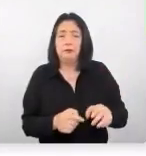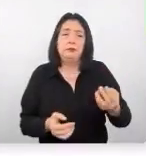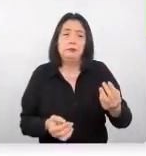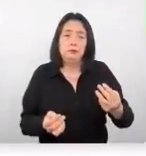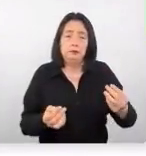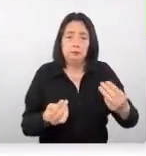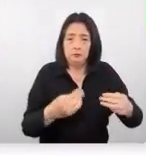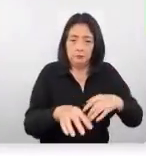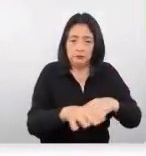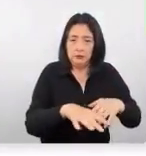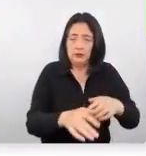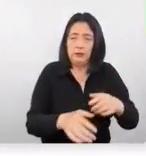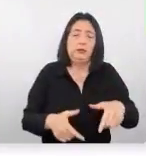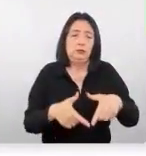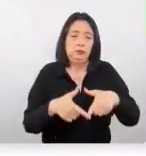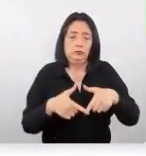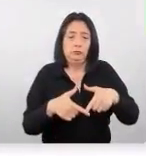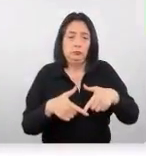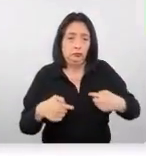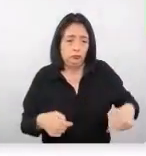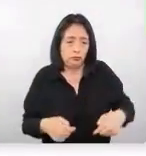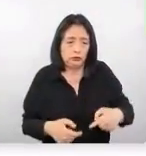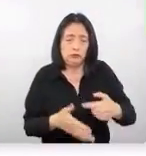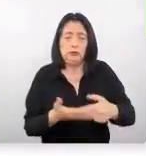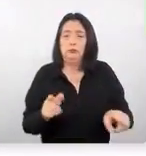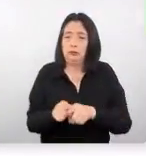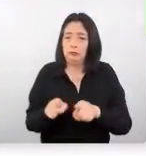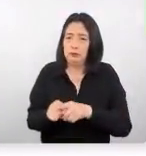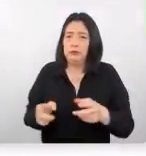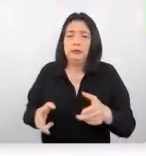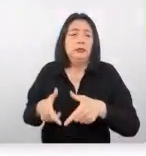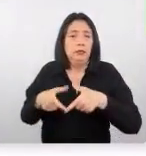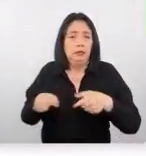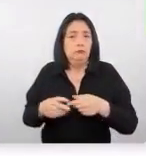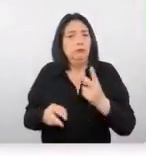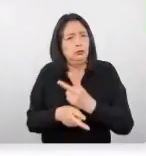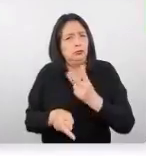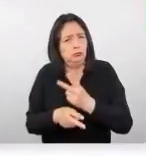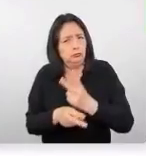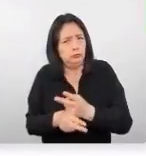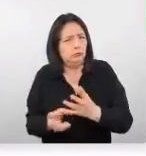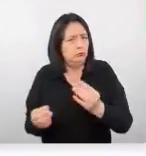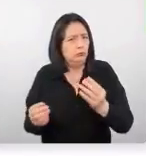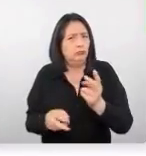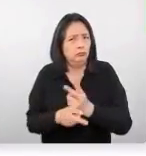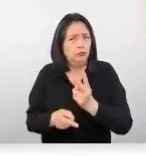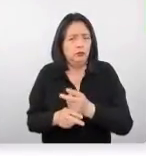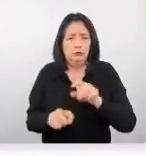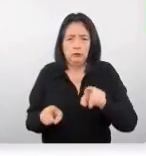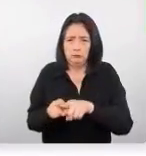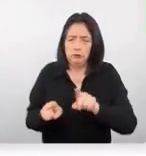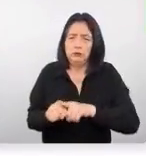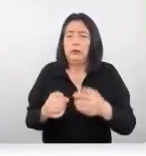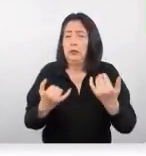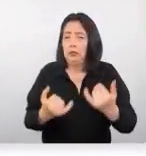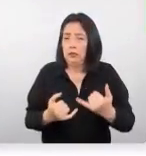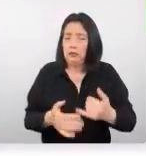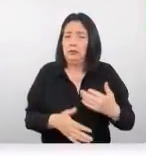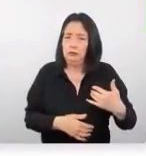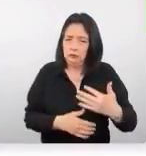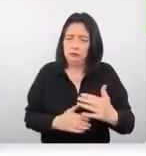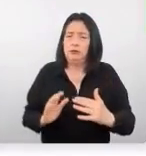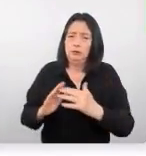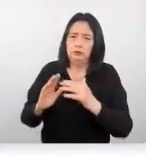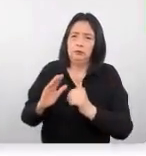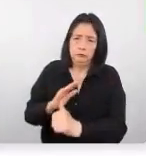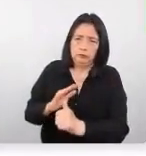justamente Japón es muy cuidadoso con estos aspectos y también a la fecha hay una cuarentena